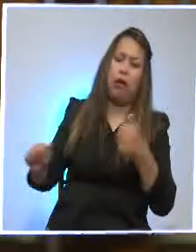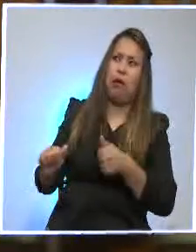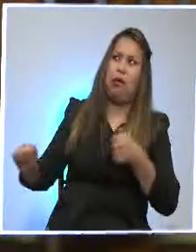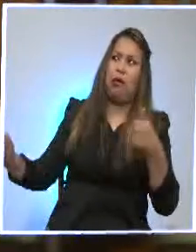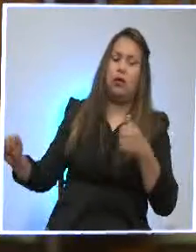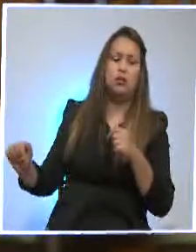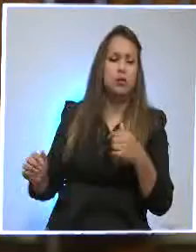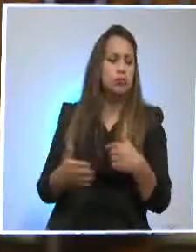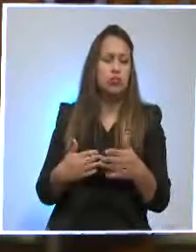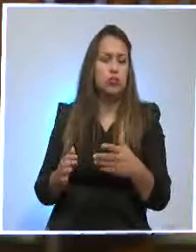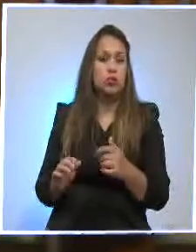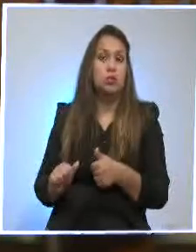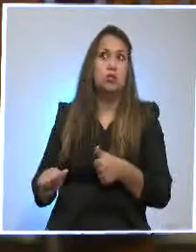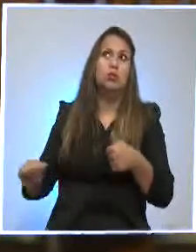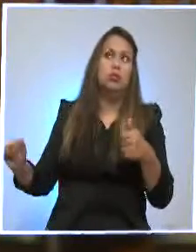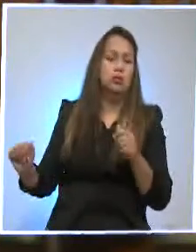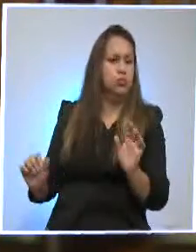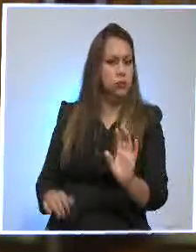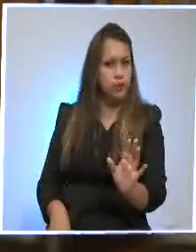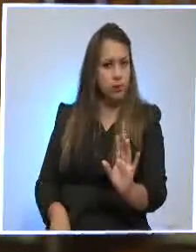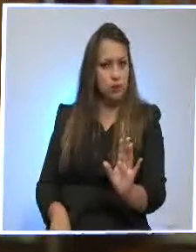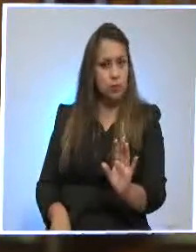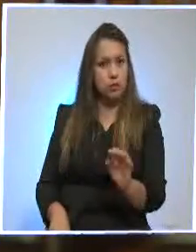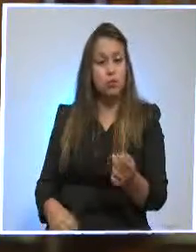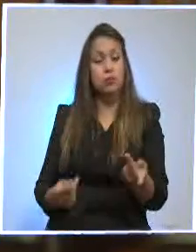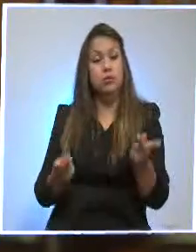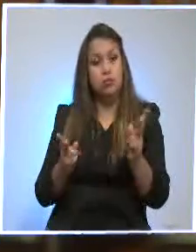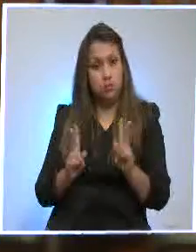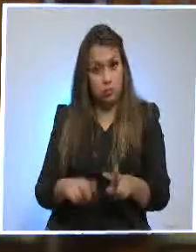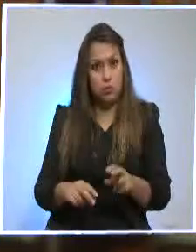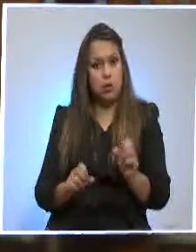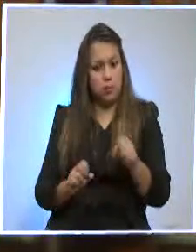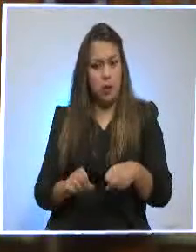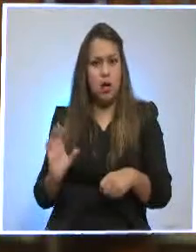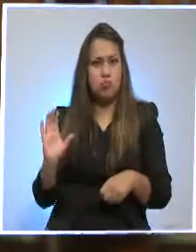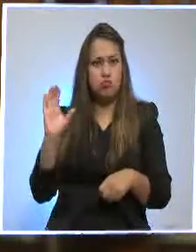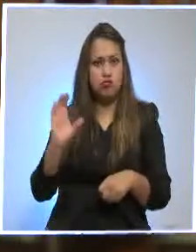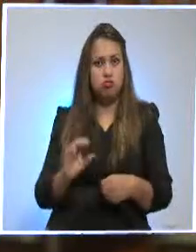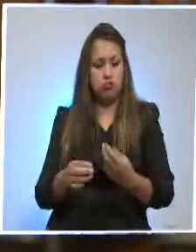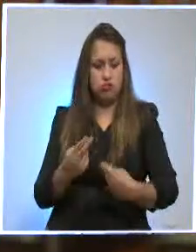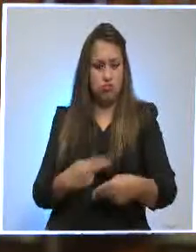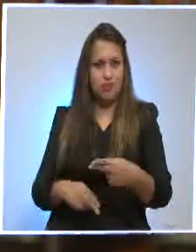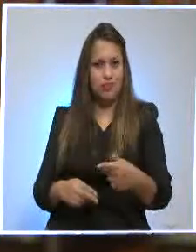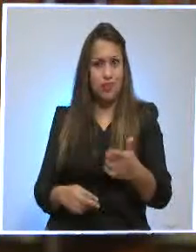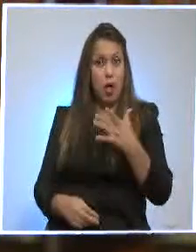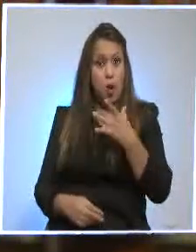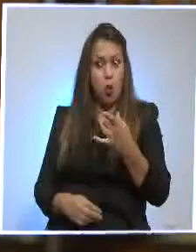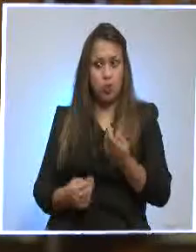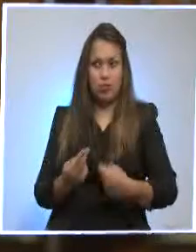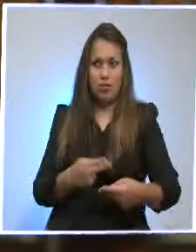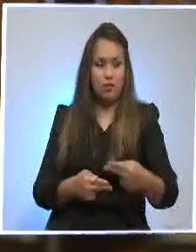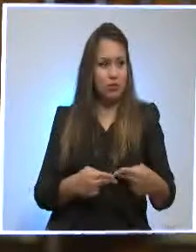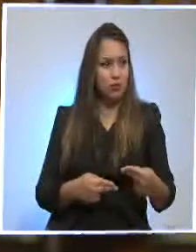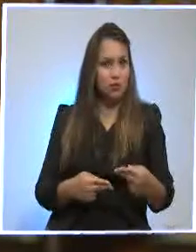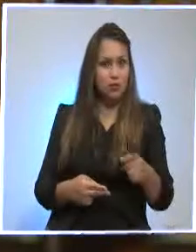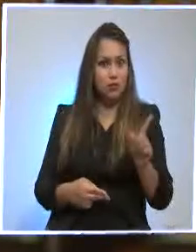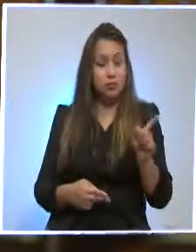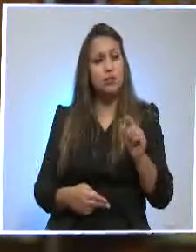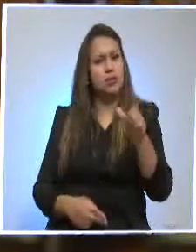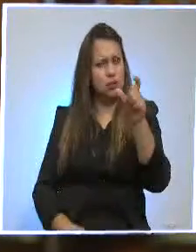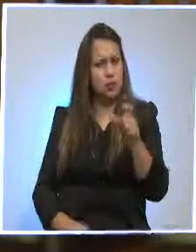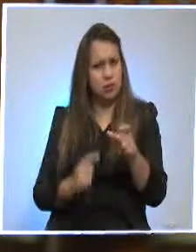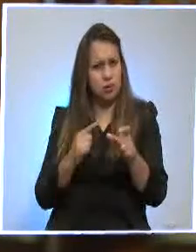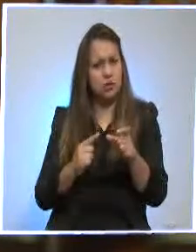no pensemos solo en el lado comercial, sino también en las inversiones, porque a los inversionistas sí les interesa estar en